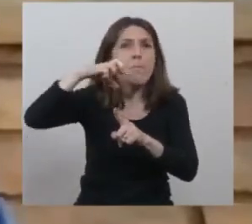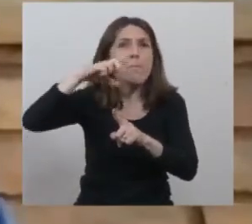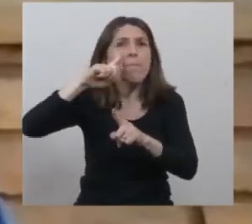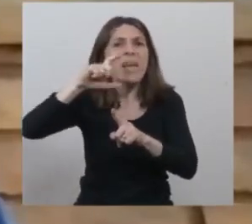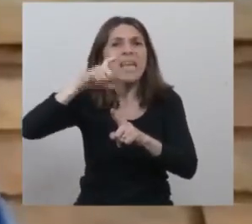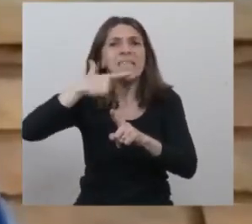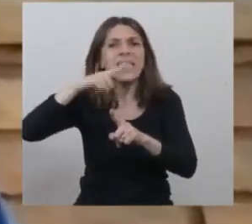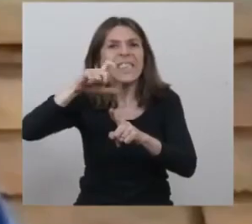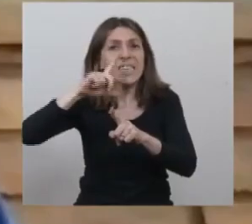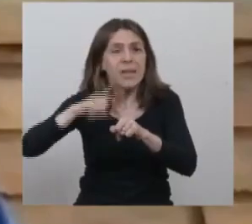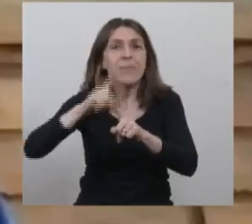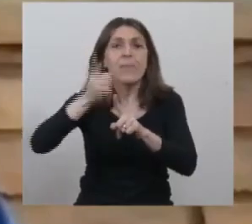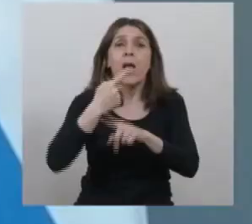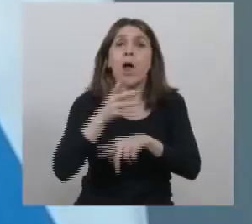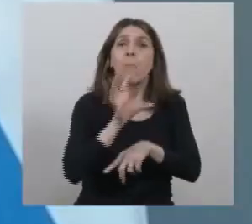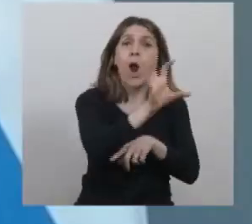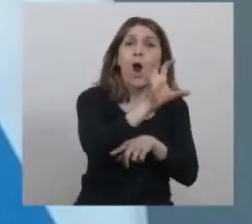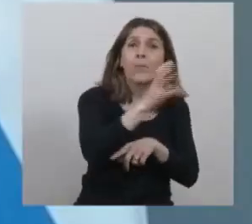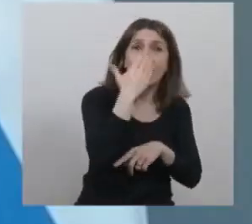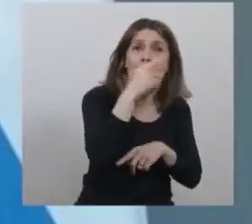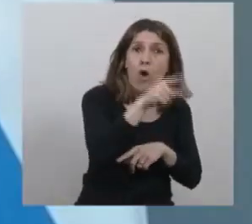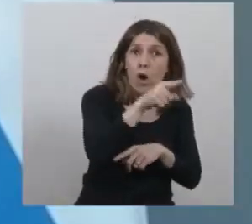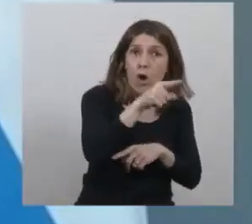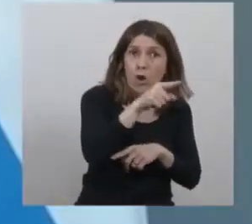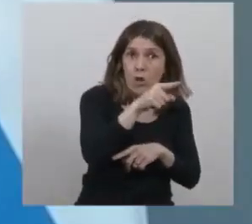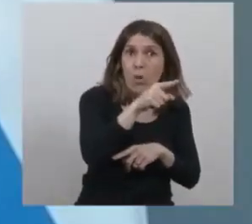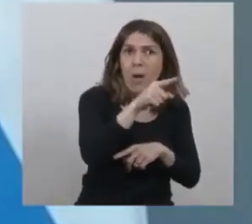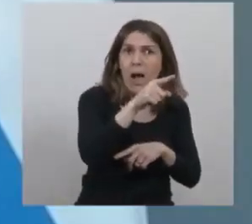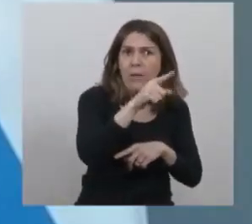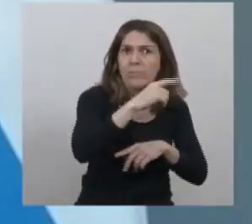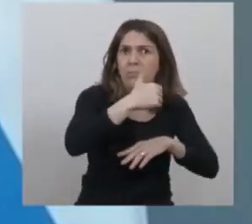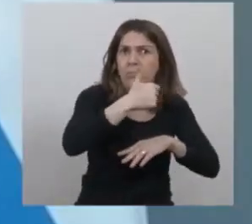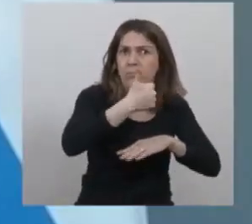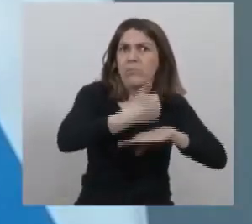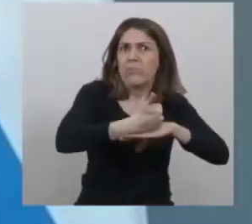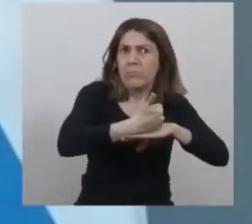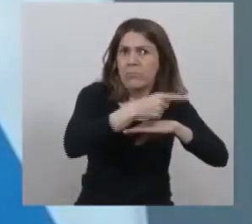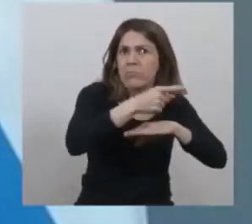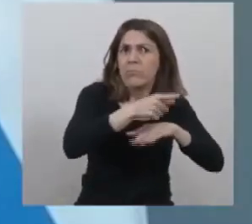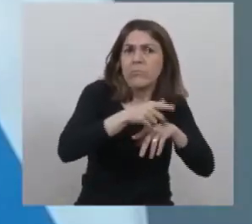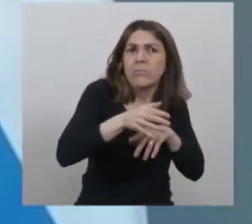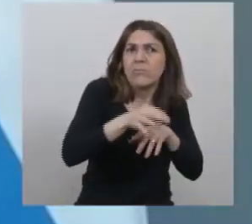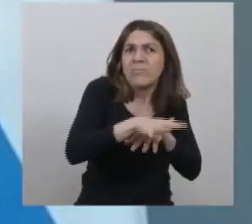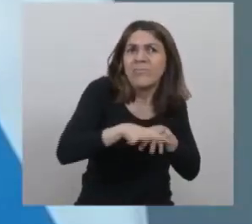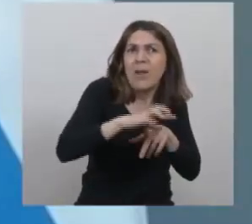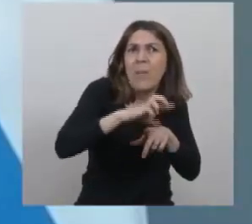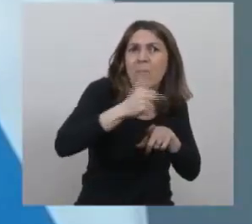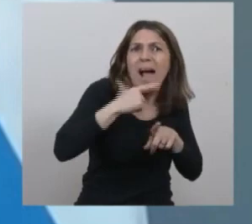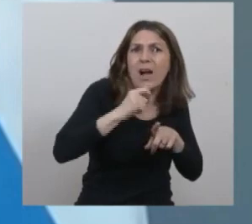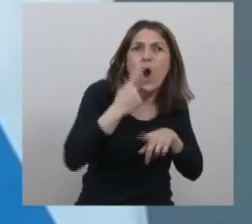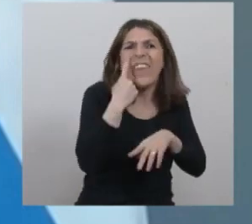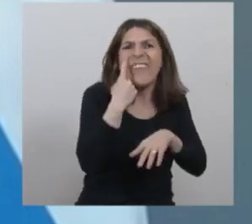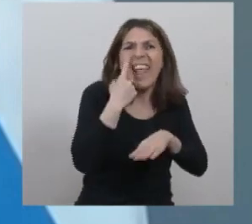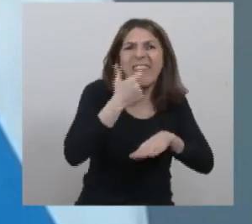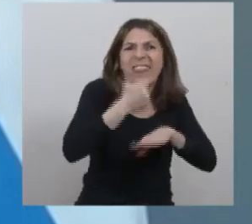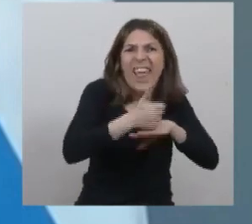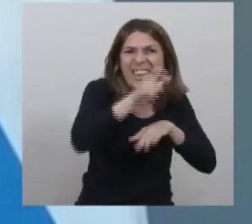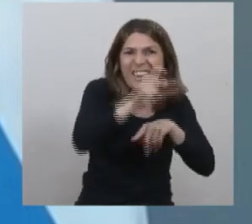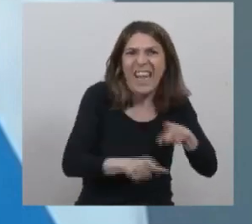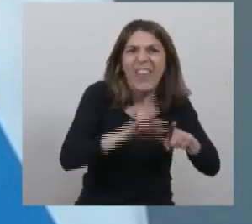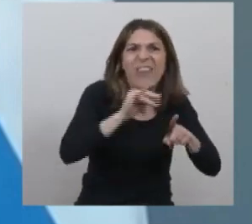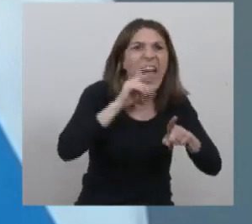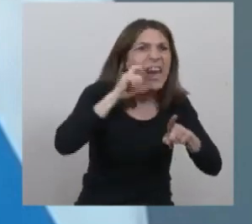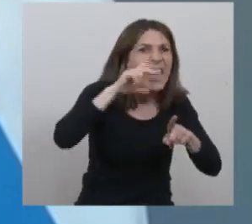En la provincia de Córdoba, se encuentra en la localidad de Pasco, su intendente, Daniel del Bono.